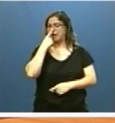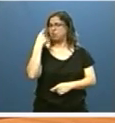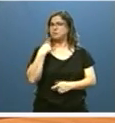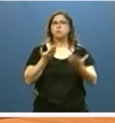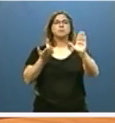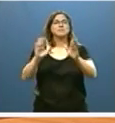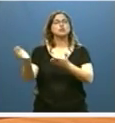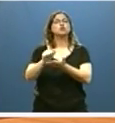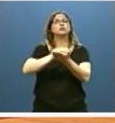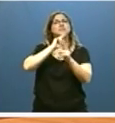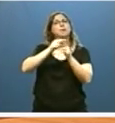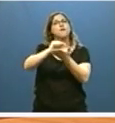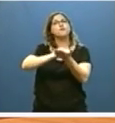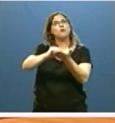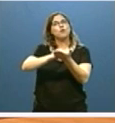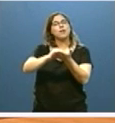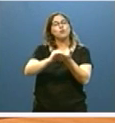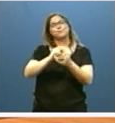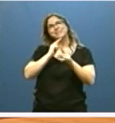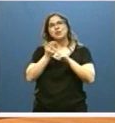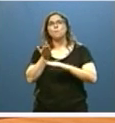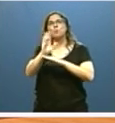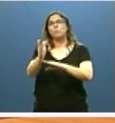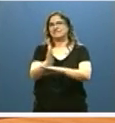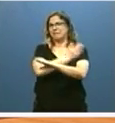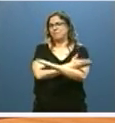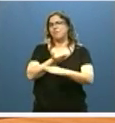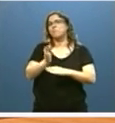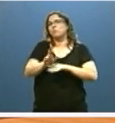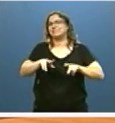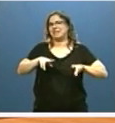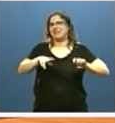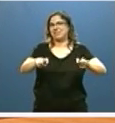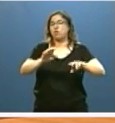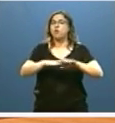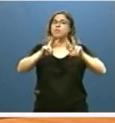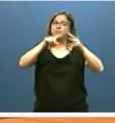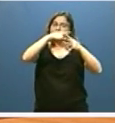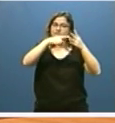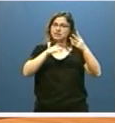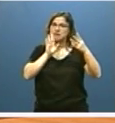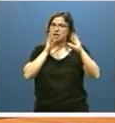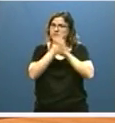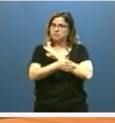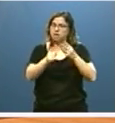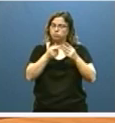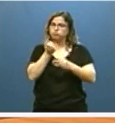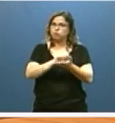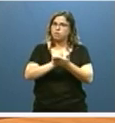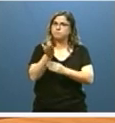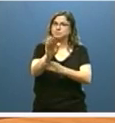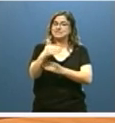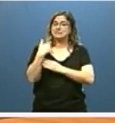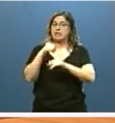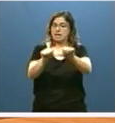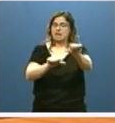un borrador o propuesta previa inicial sobre estas tres cuestiones, momento a